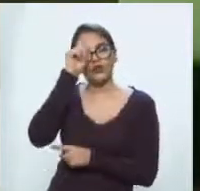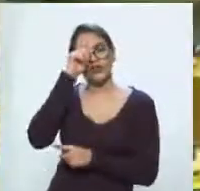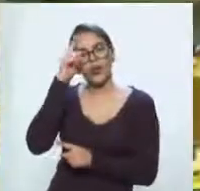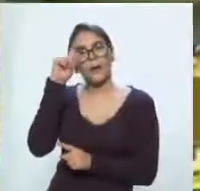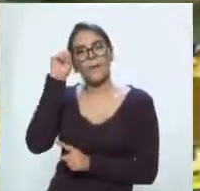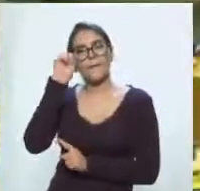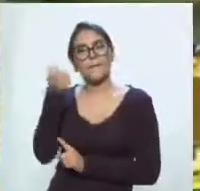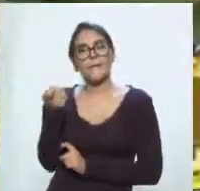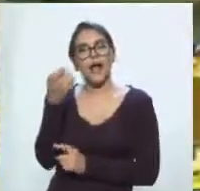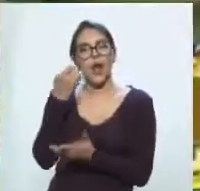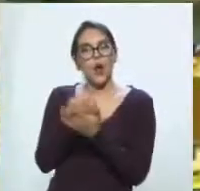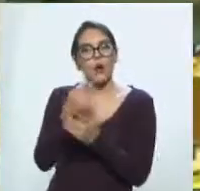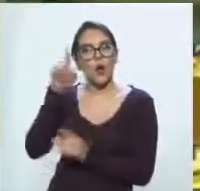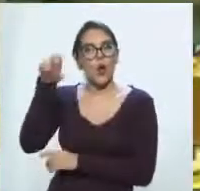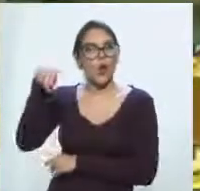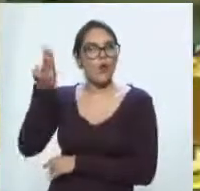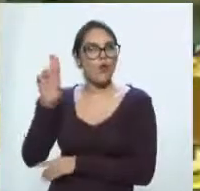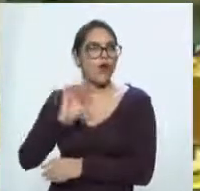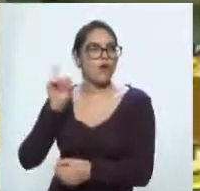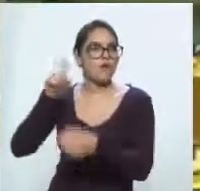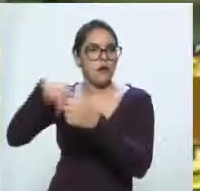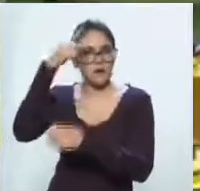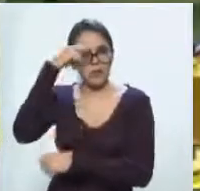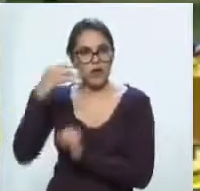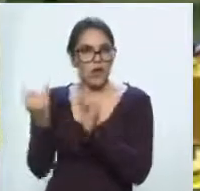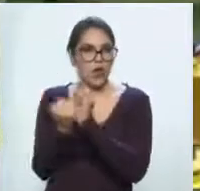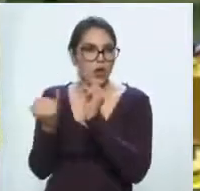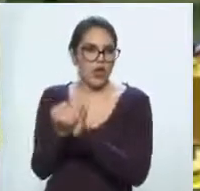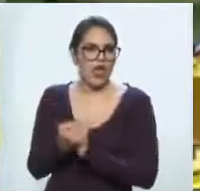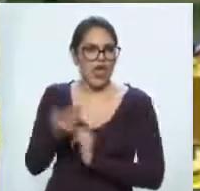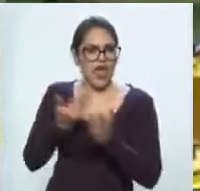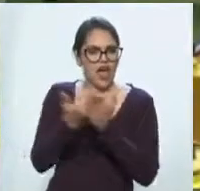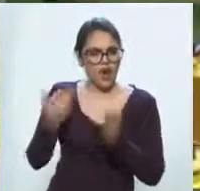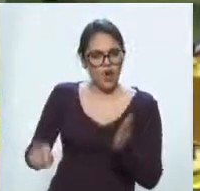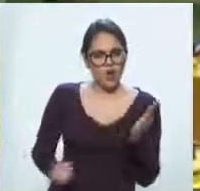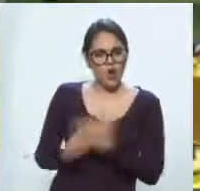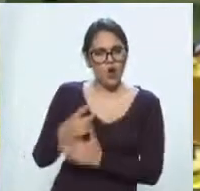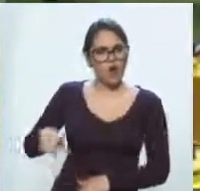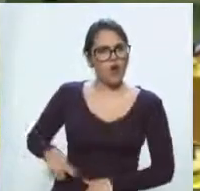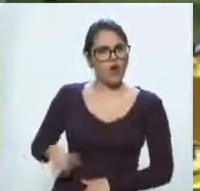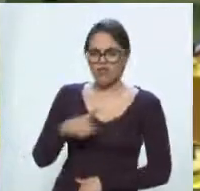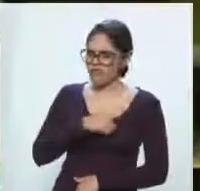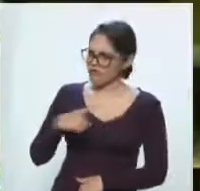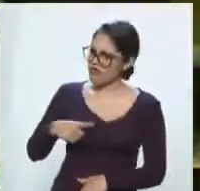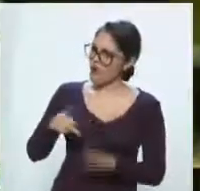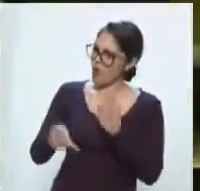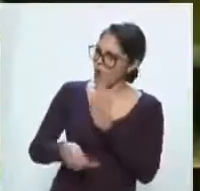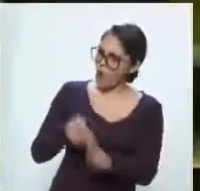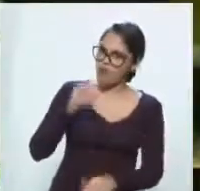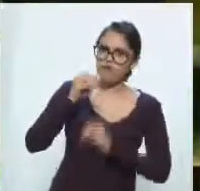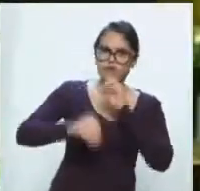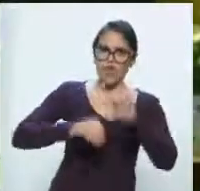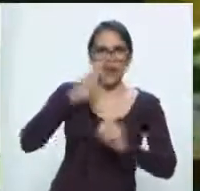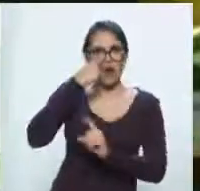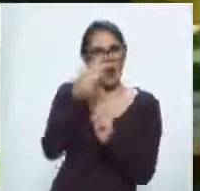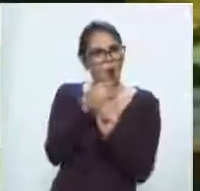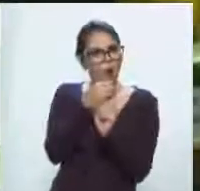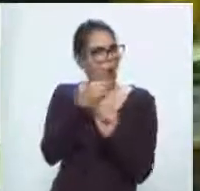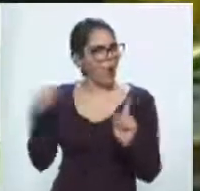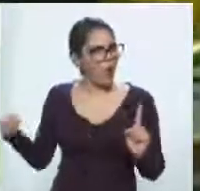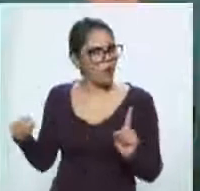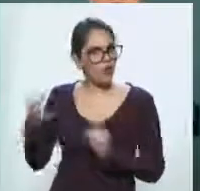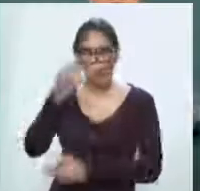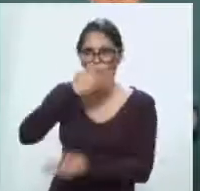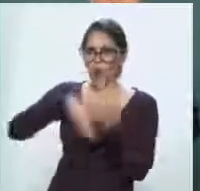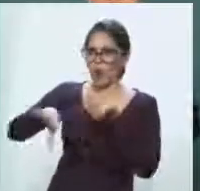vanguardia de un gobierno que está determinado a construir un nuevo orden social y económico, incluso más allá de sus